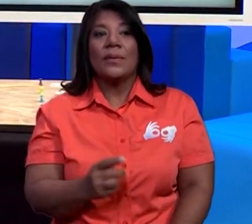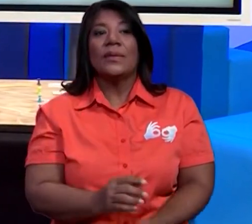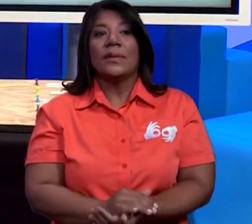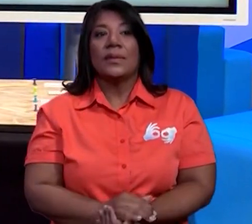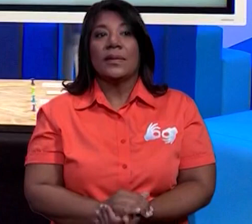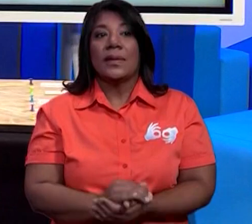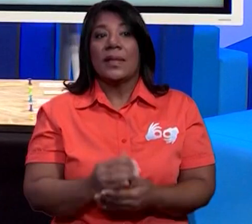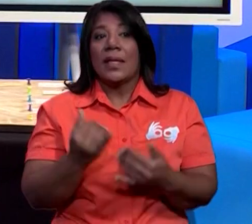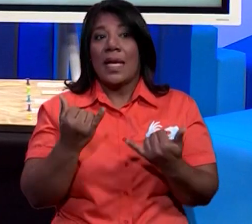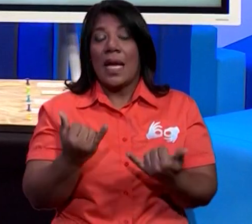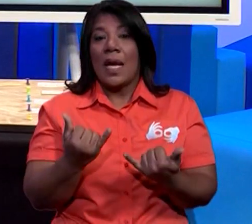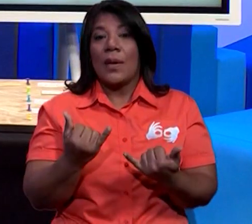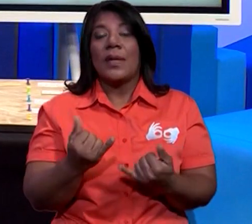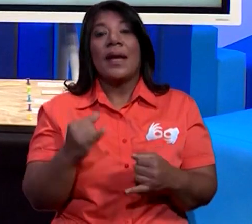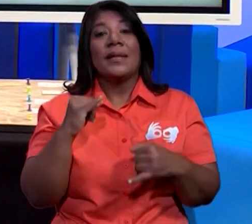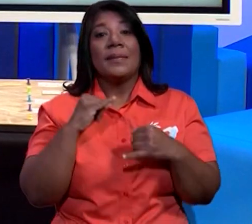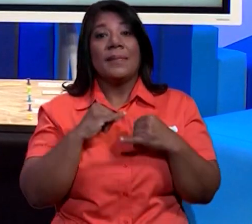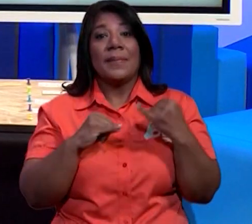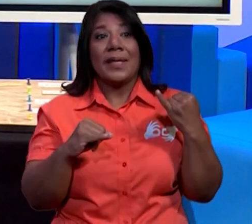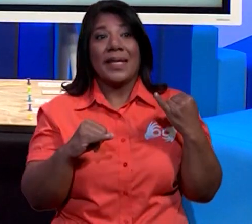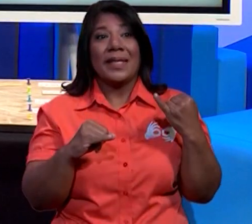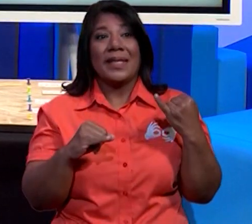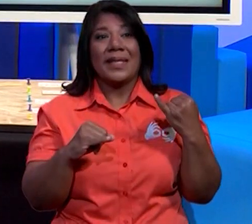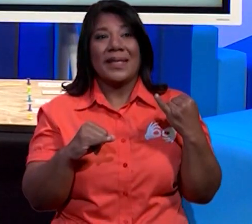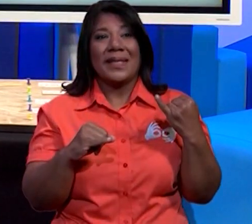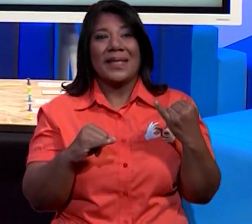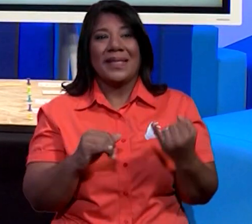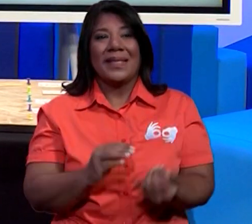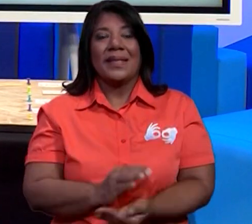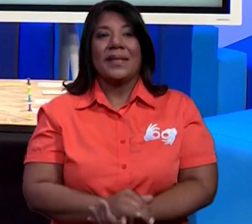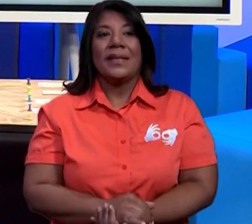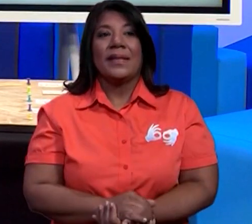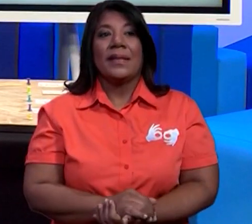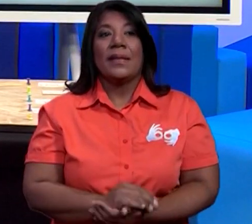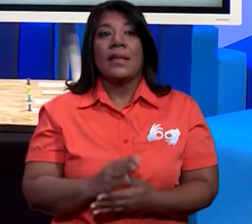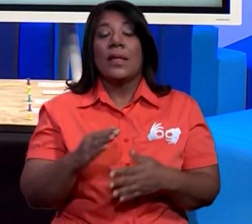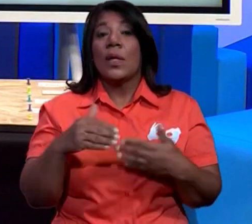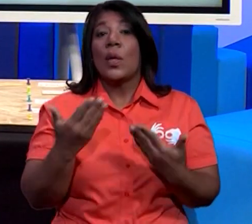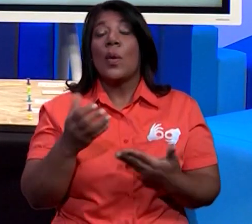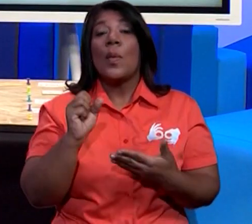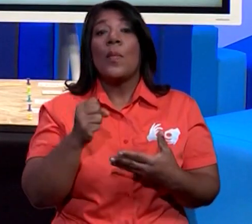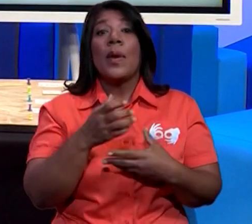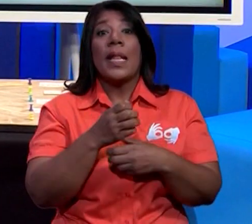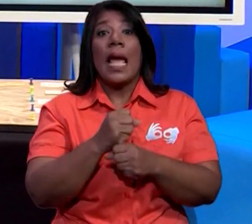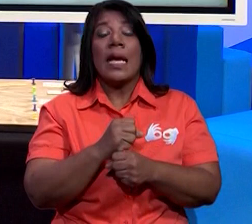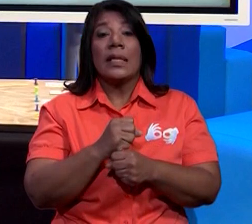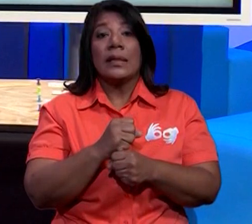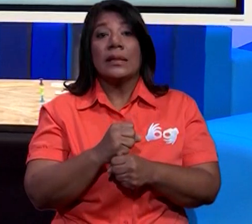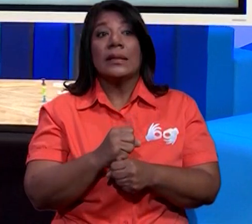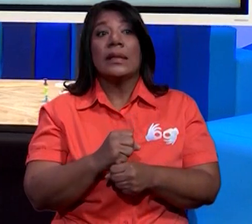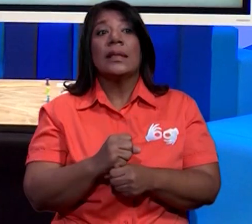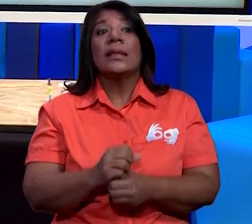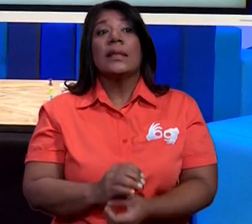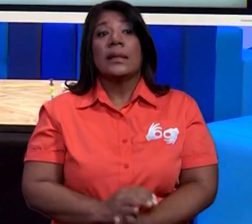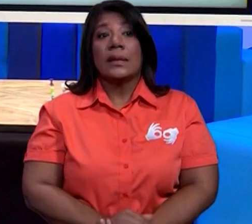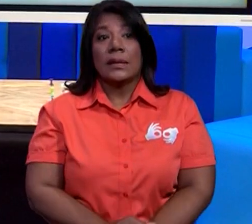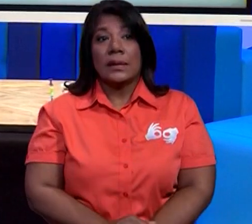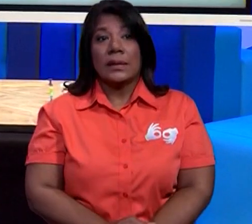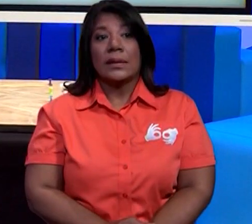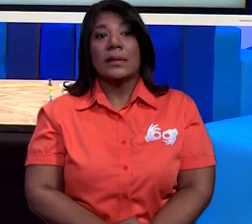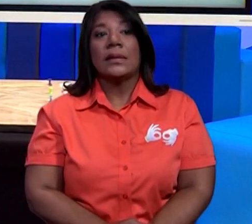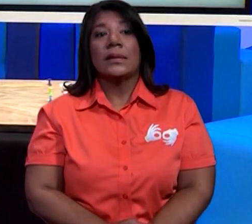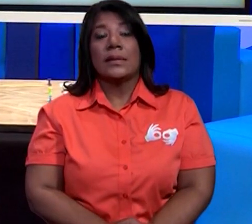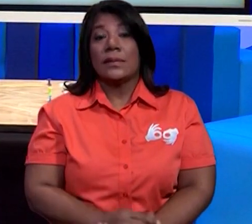Ahora, para terminar, ¿sabes? Porque no quiero mostrarte cómo vamos a representar una de estas cantidades con